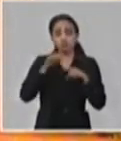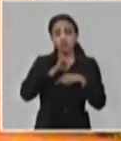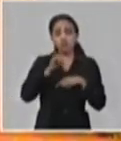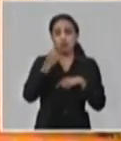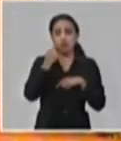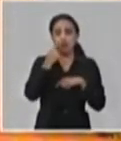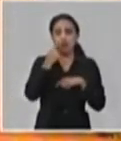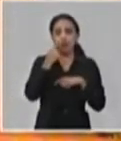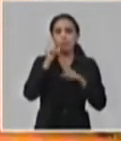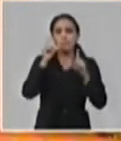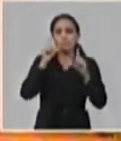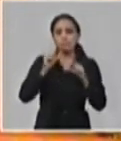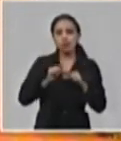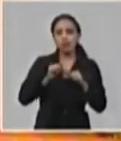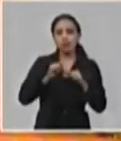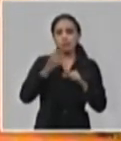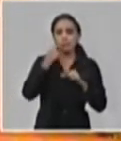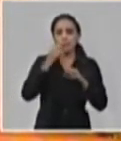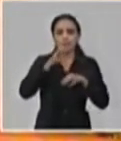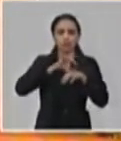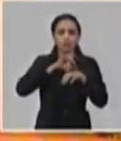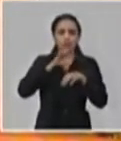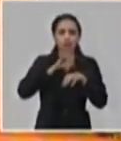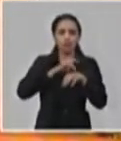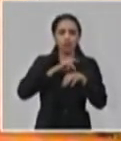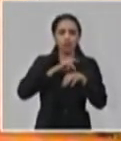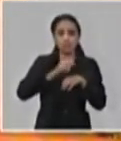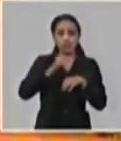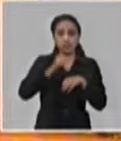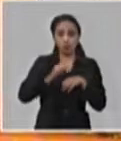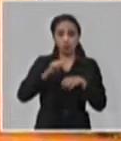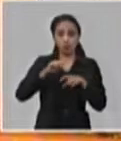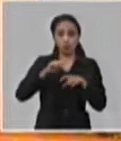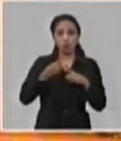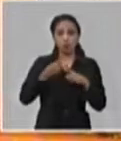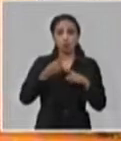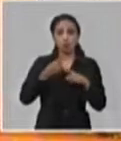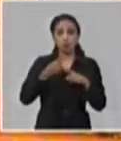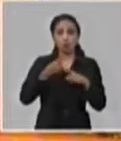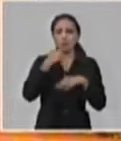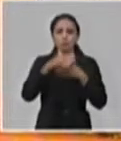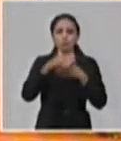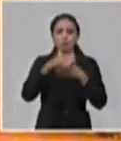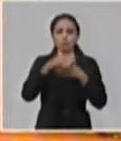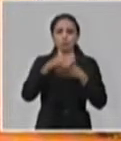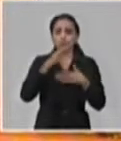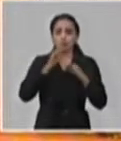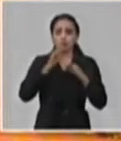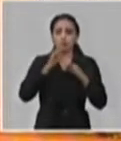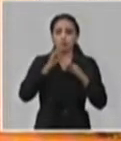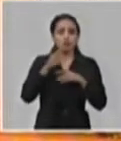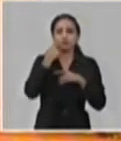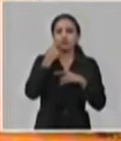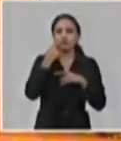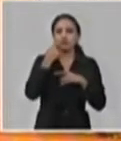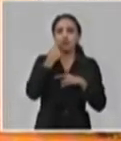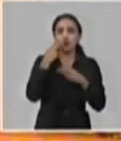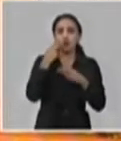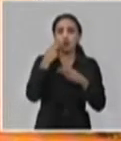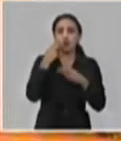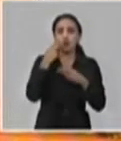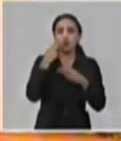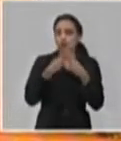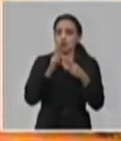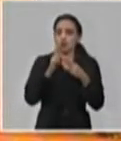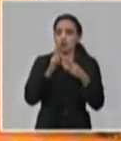que ha habido una disminución de la frecuencia de aparición de personas con cuerpos respiratorios, para nada traduce una confianza porque